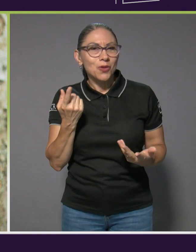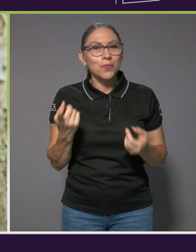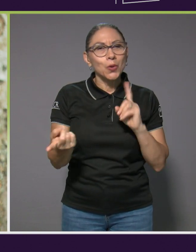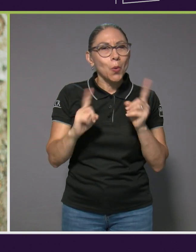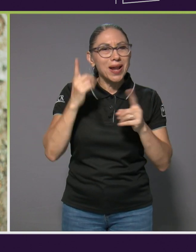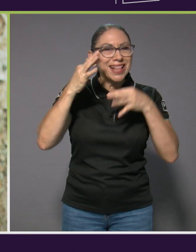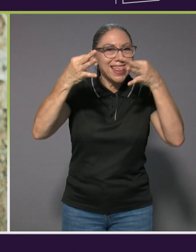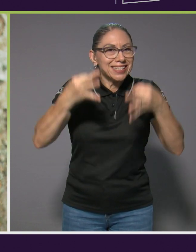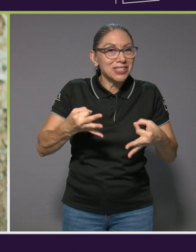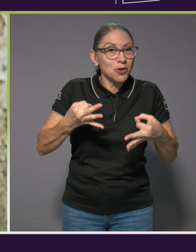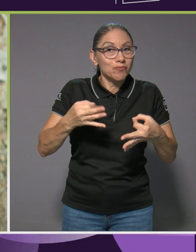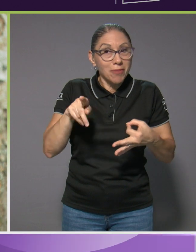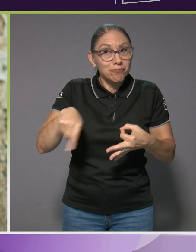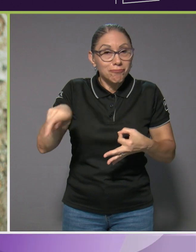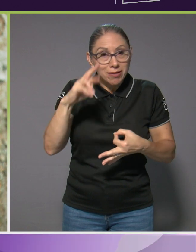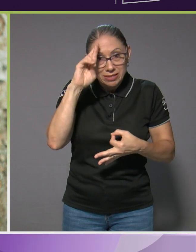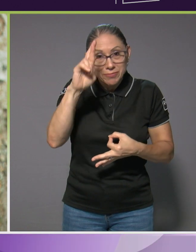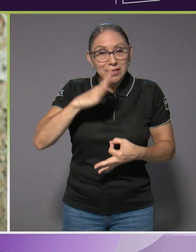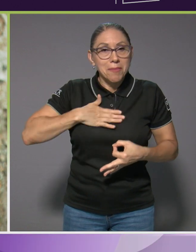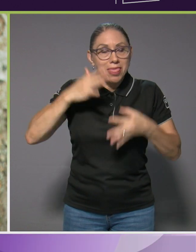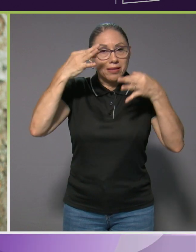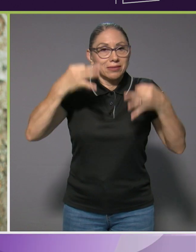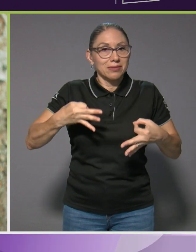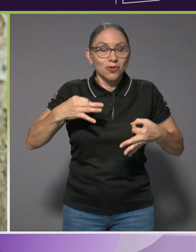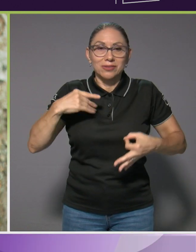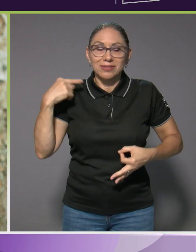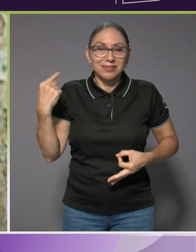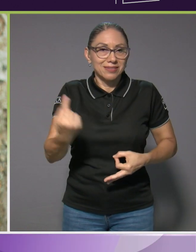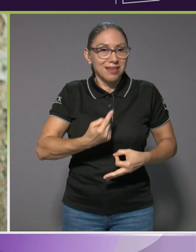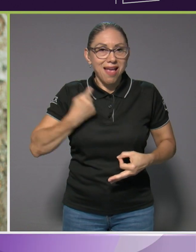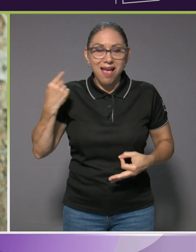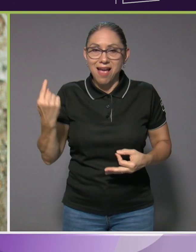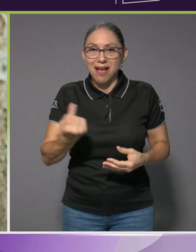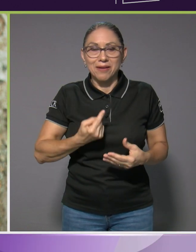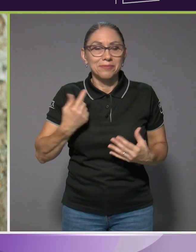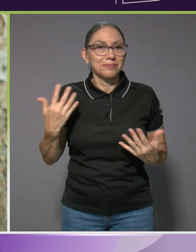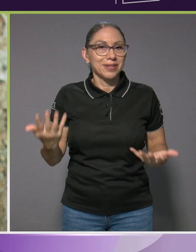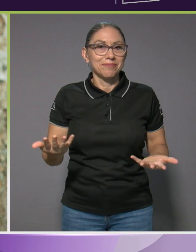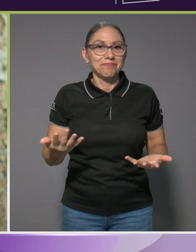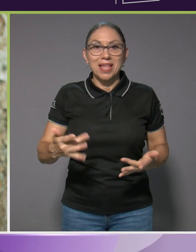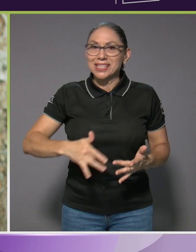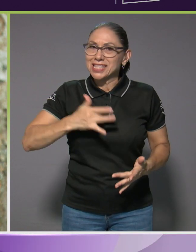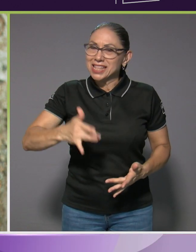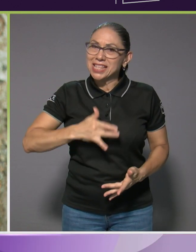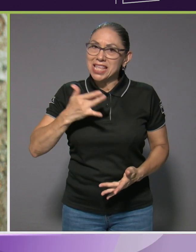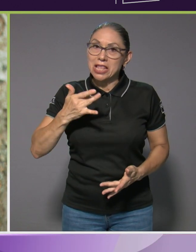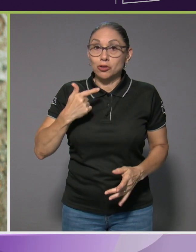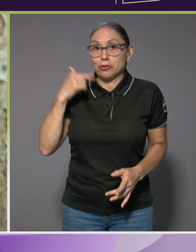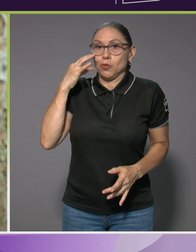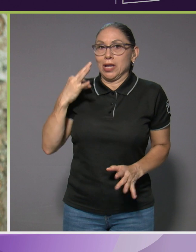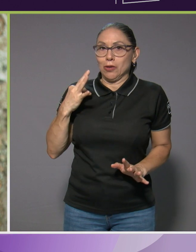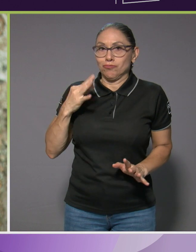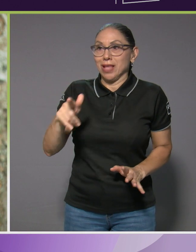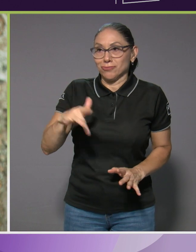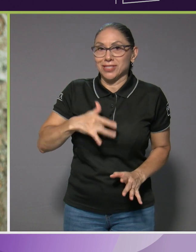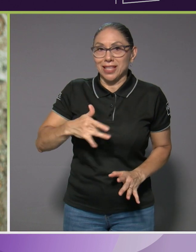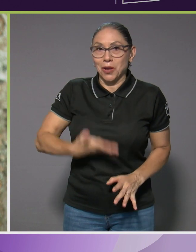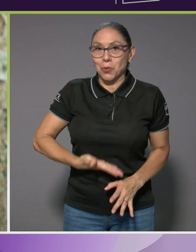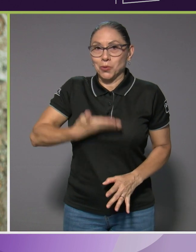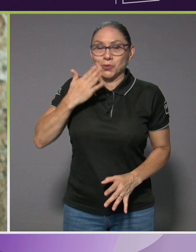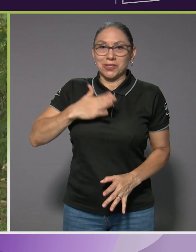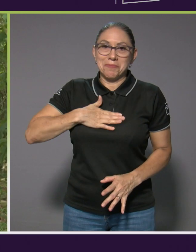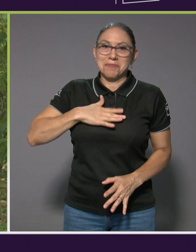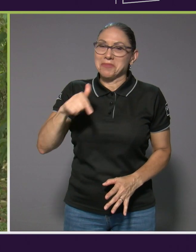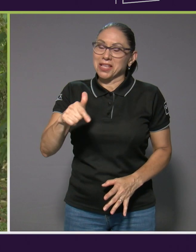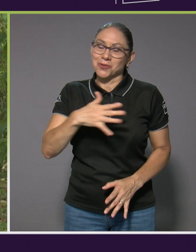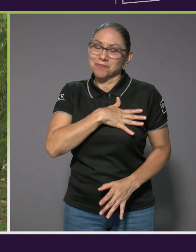respetando mi decisión, siempre, sí, sintiéndose creo orgulloso de mí y eso es lo que me encanta.